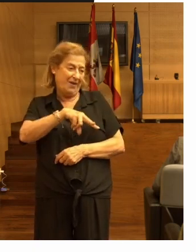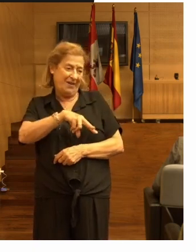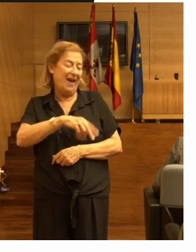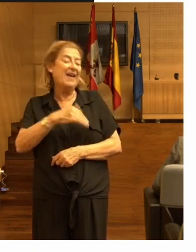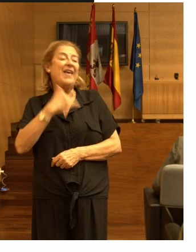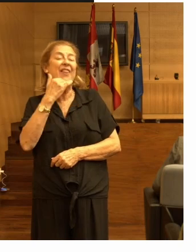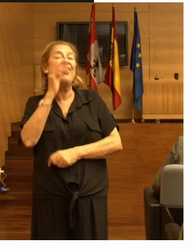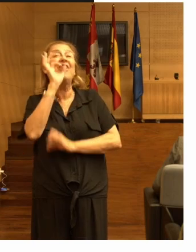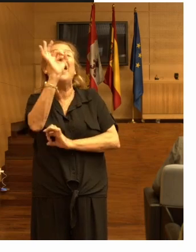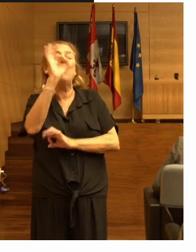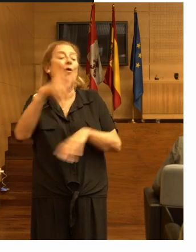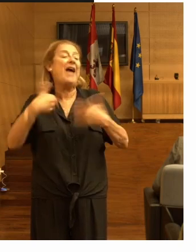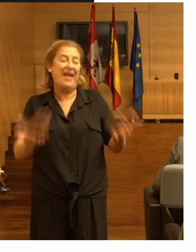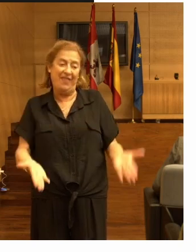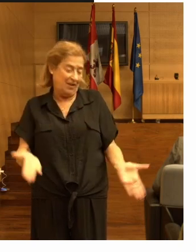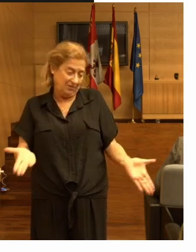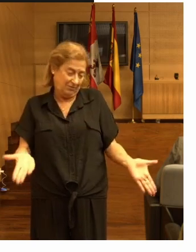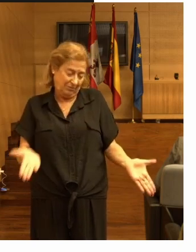haya cero caídas